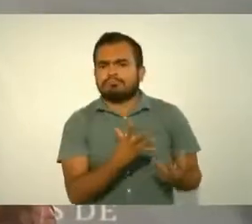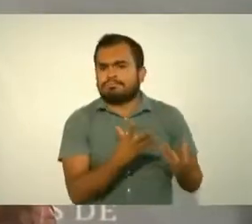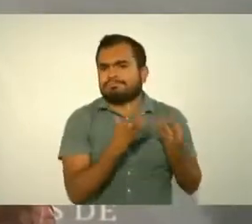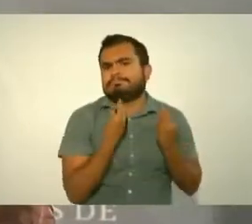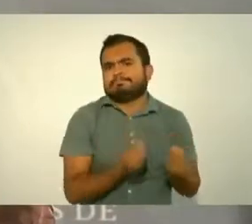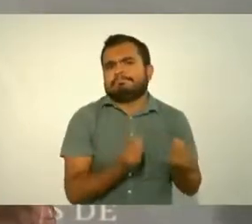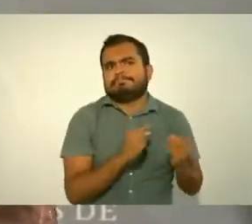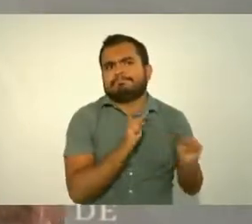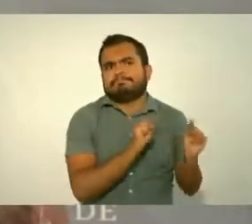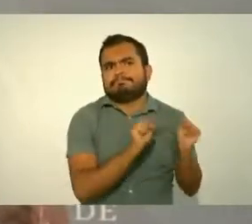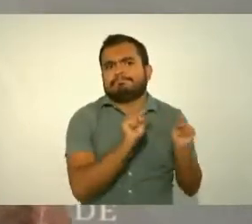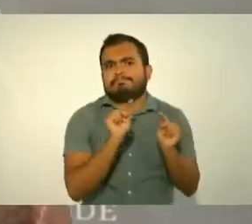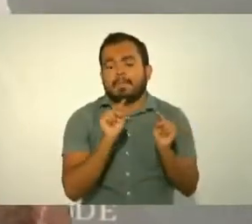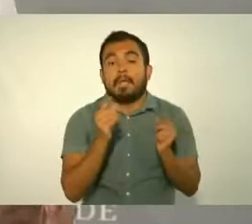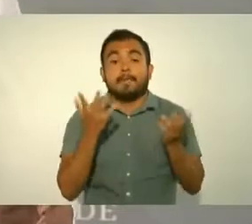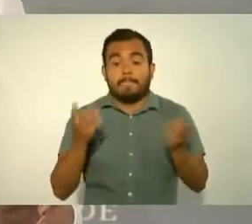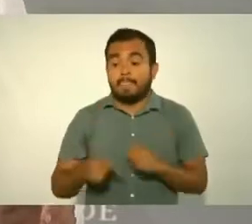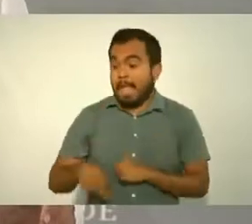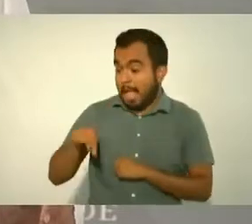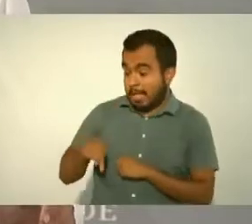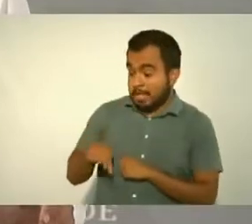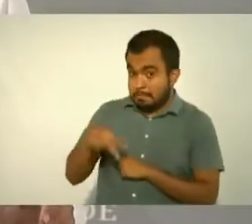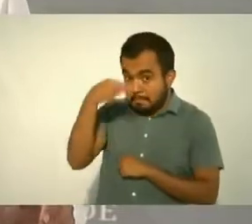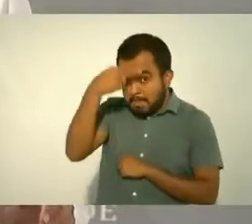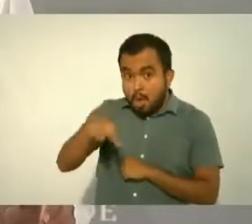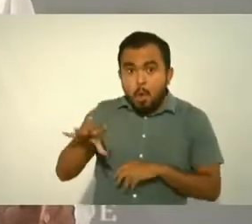nuestro país no,